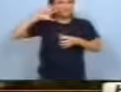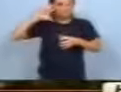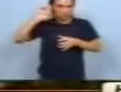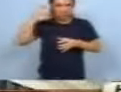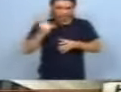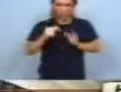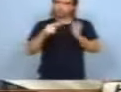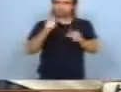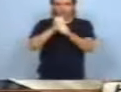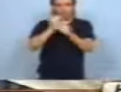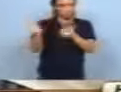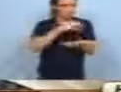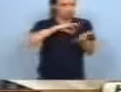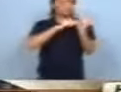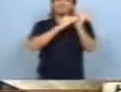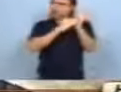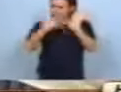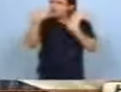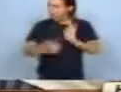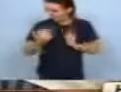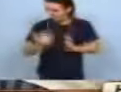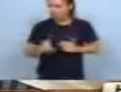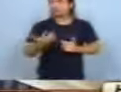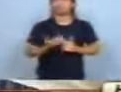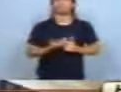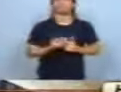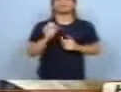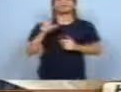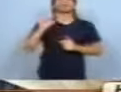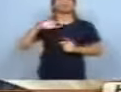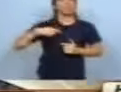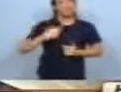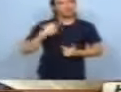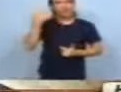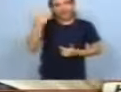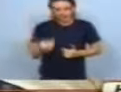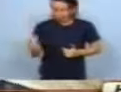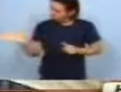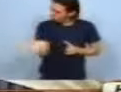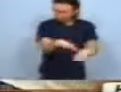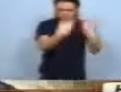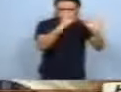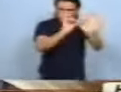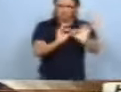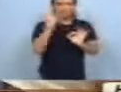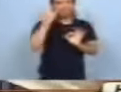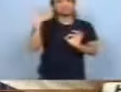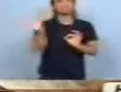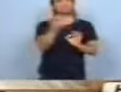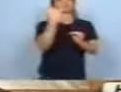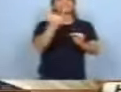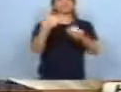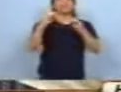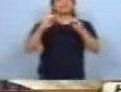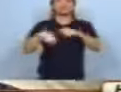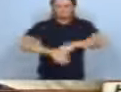están... ¿En blanco? Sí, sí, sí, bancarizados en blanco. Tienen su obra social, todos. Y todos tienen la obligación de